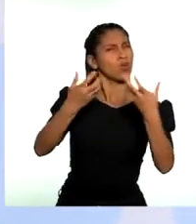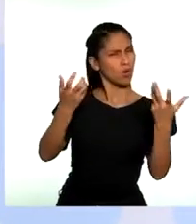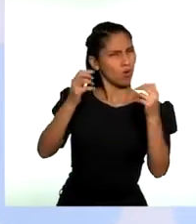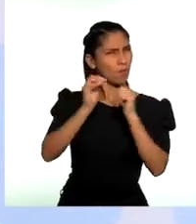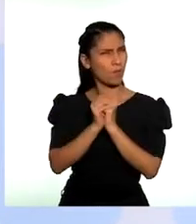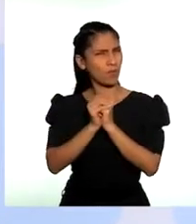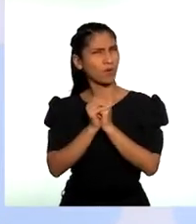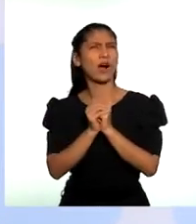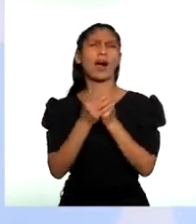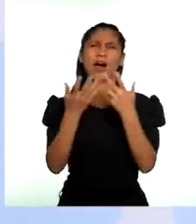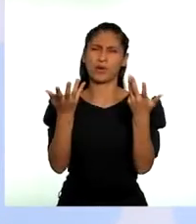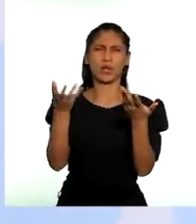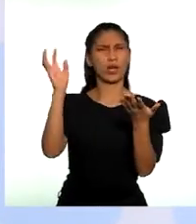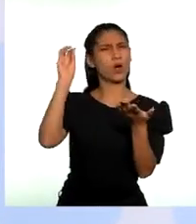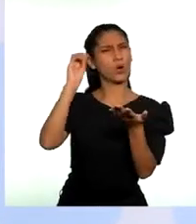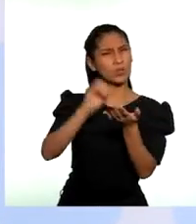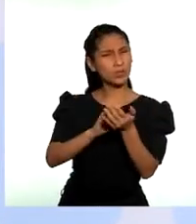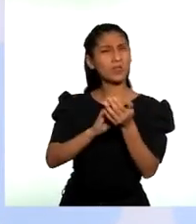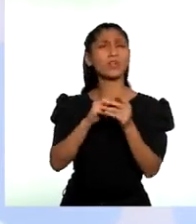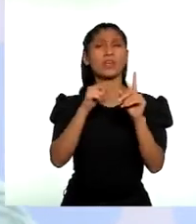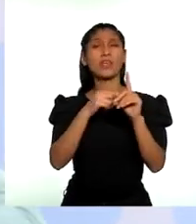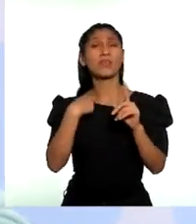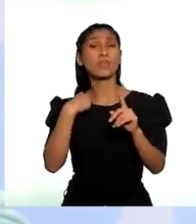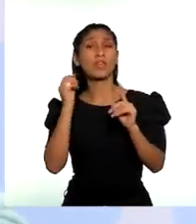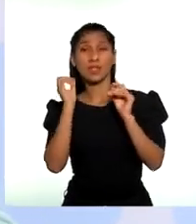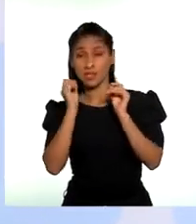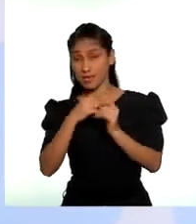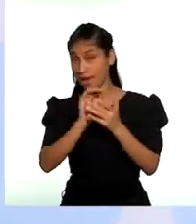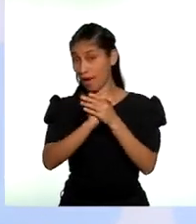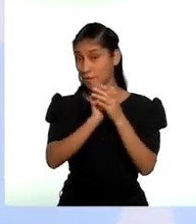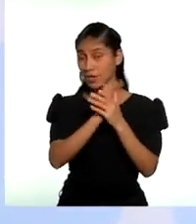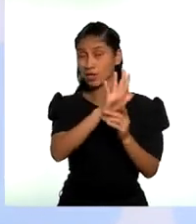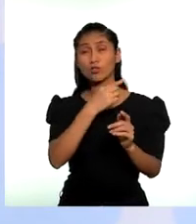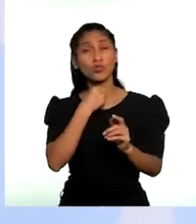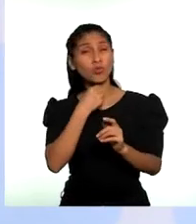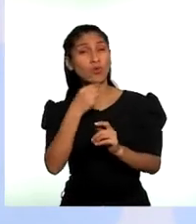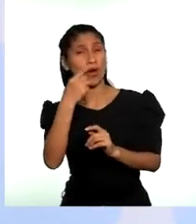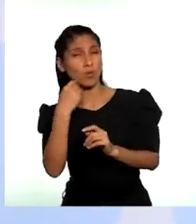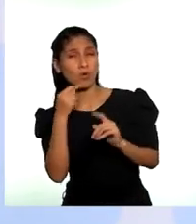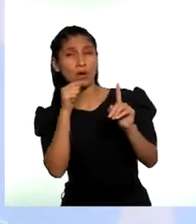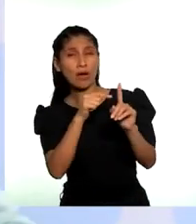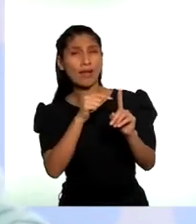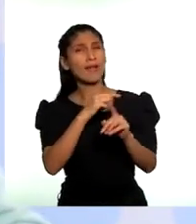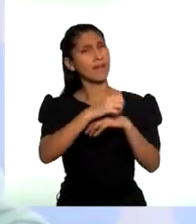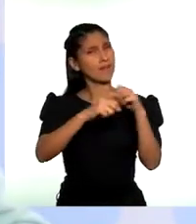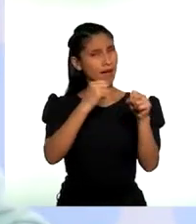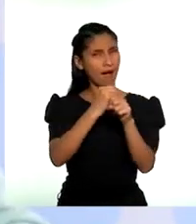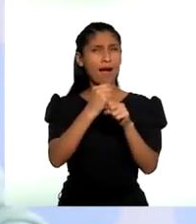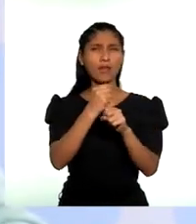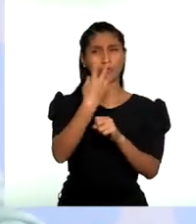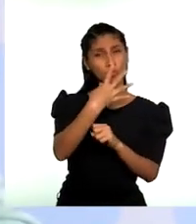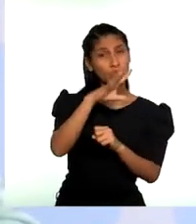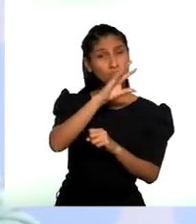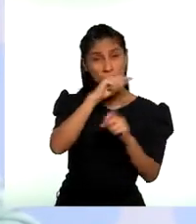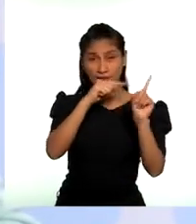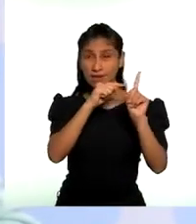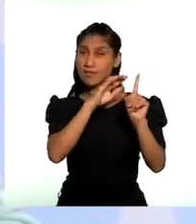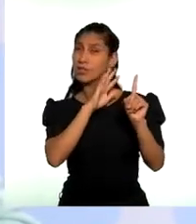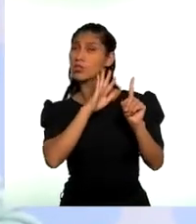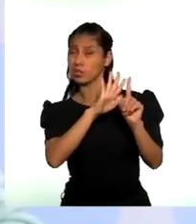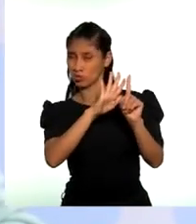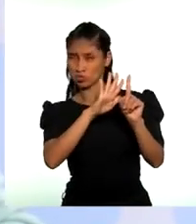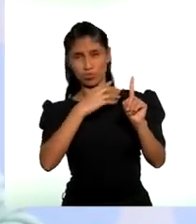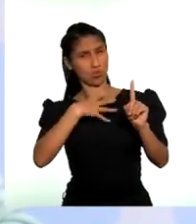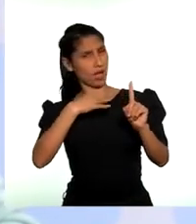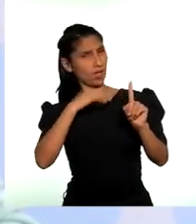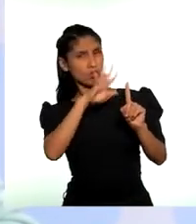ocurra nuevamente lo que le pasó al abuelo de mi amiga, ya que recién obtuvo su documento de identidad a los 40 años? Se necesita algo